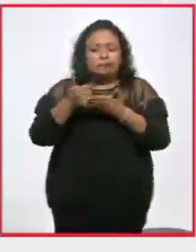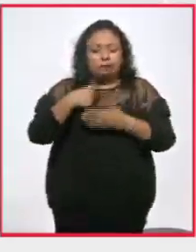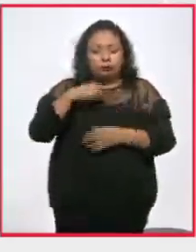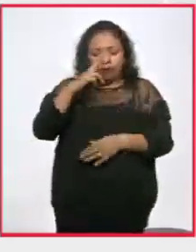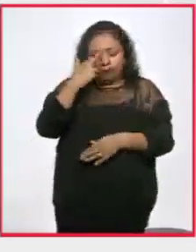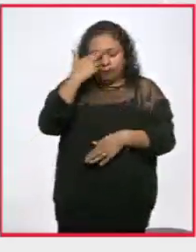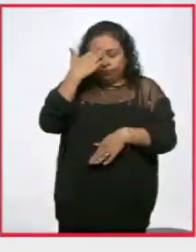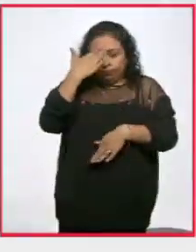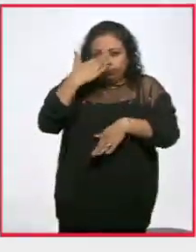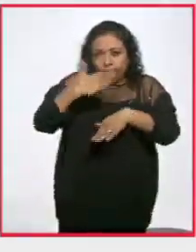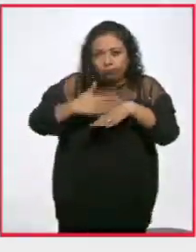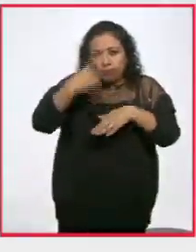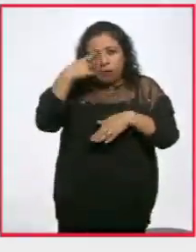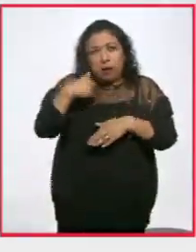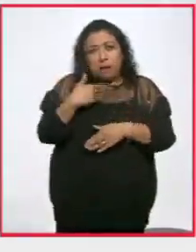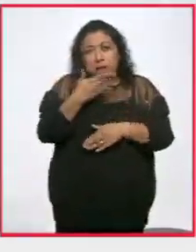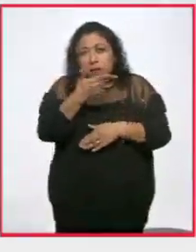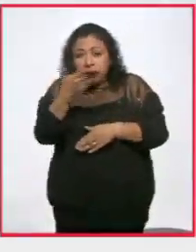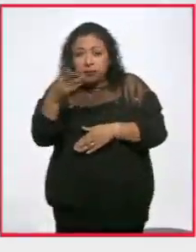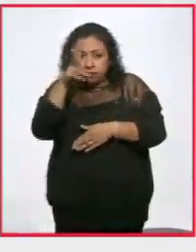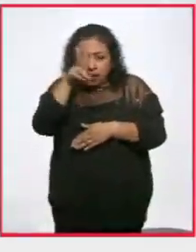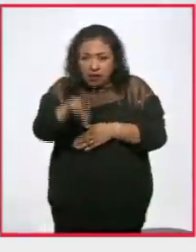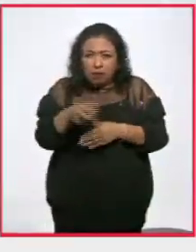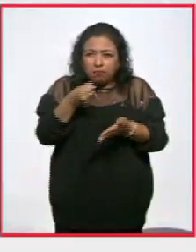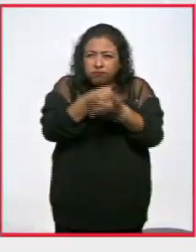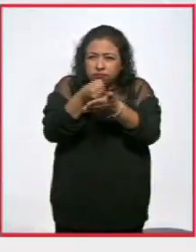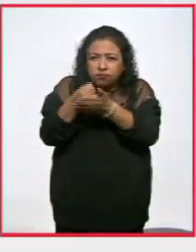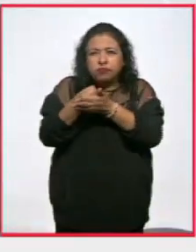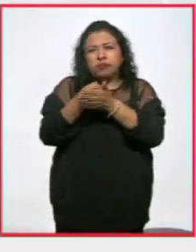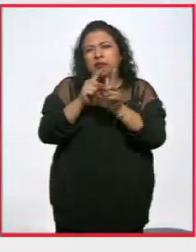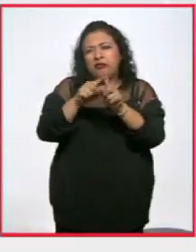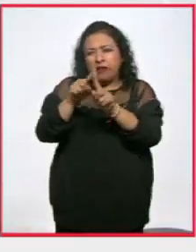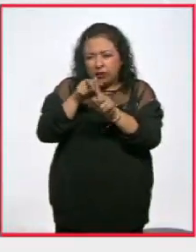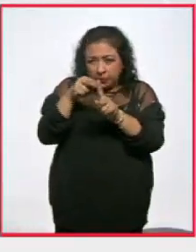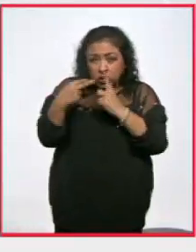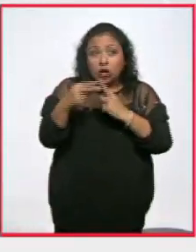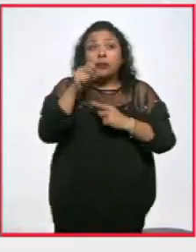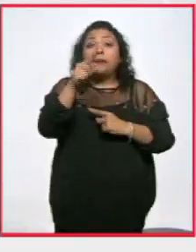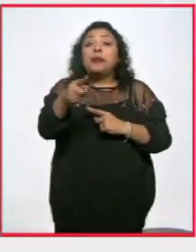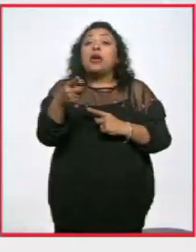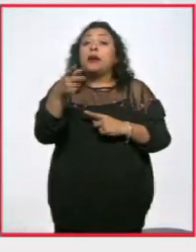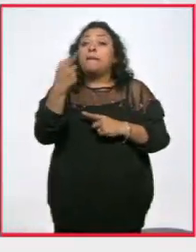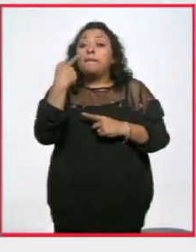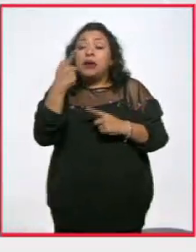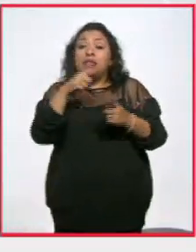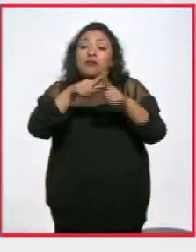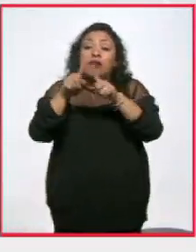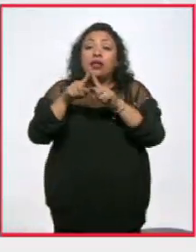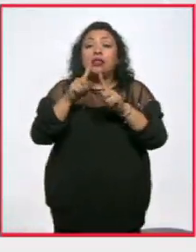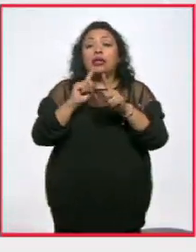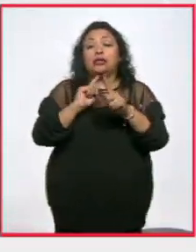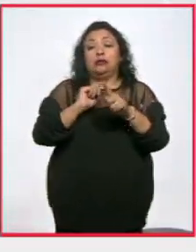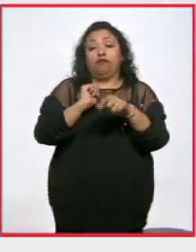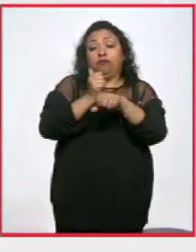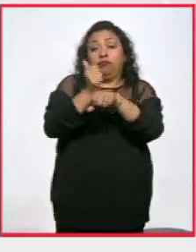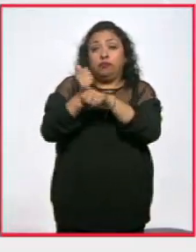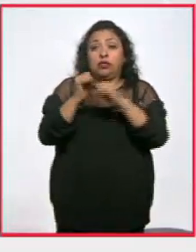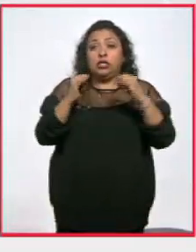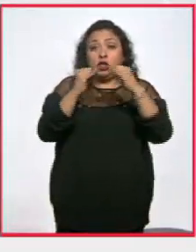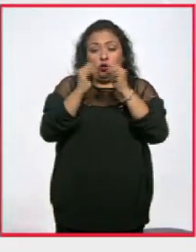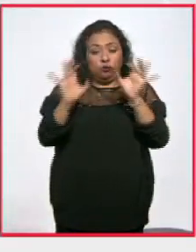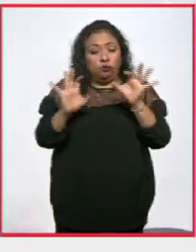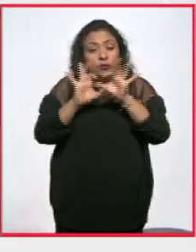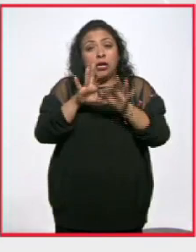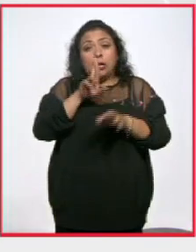y de acicate para exigir no solo la verdad en todos sus frentes, sino la construcción de instituciones del Estado adecuadas que